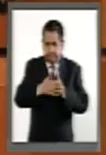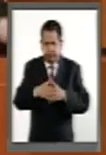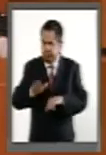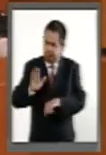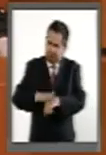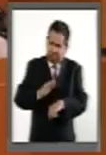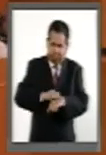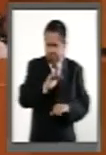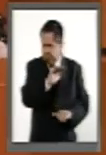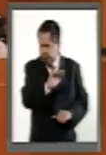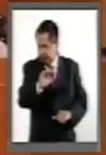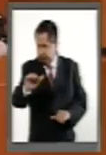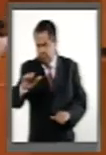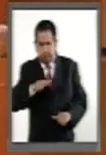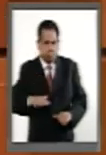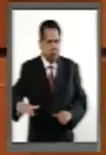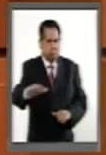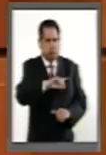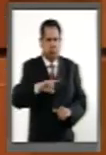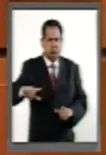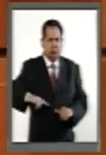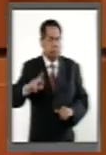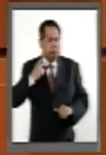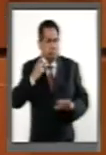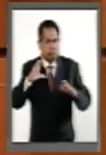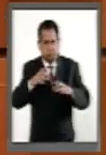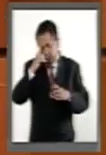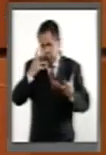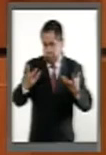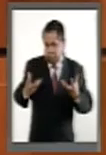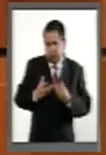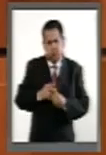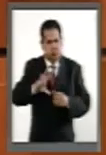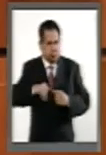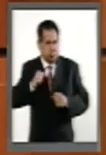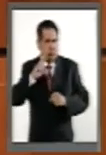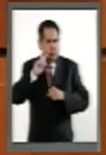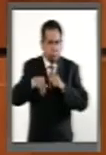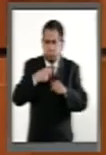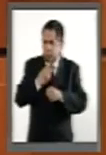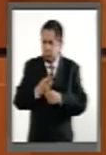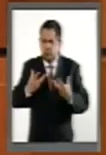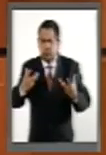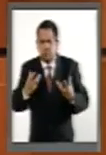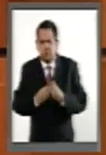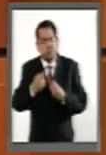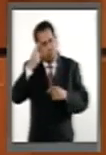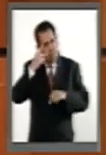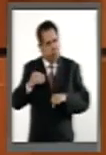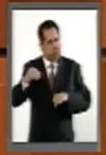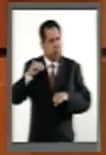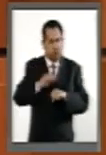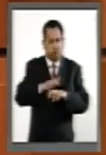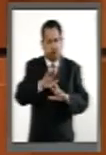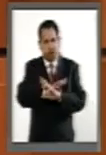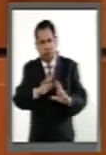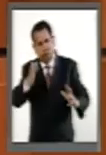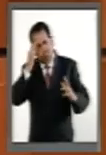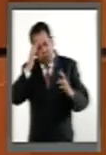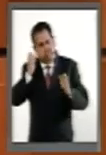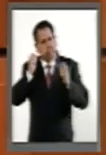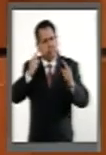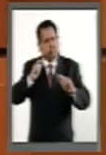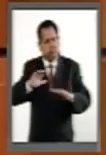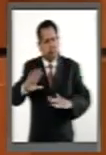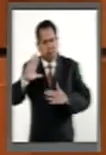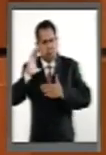todas las fuerzas políticas para sumar esfuerzos y voluntades, para construir y reafirmar nuestro compromiso